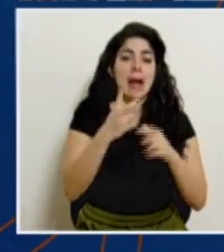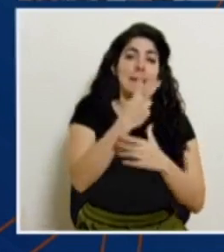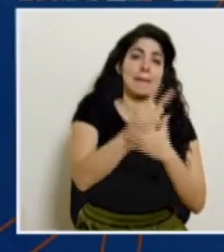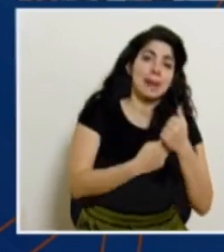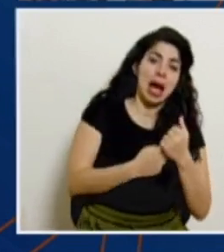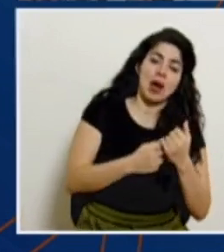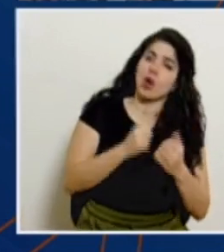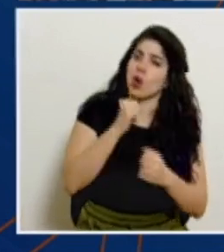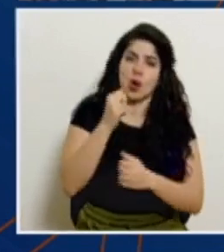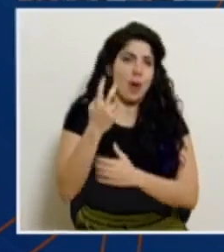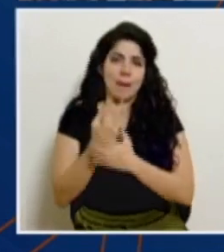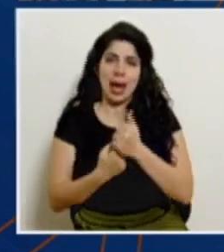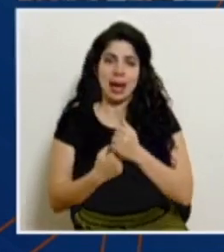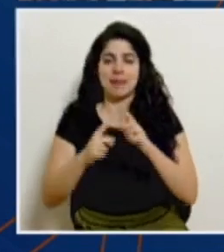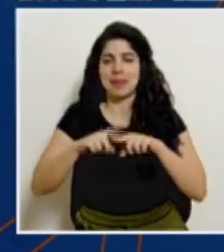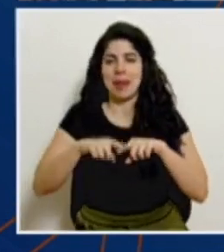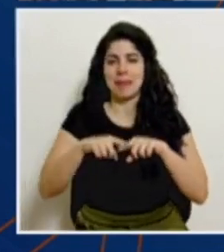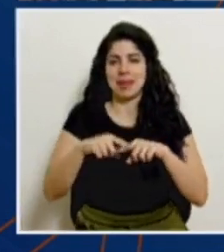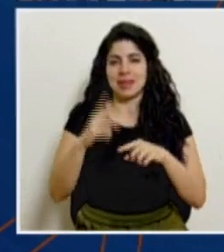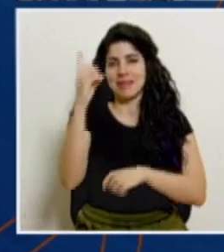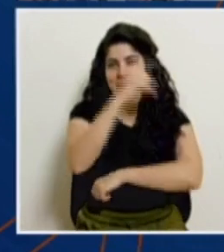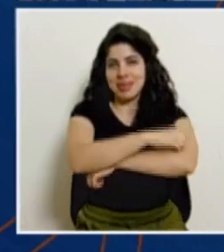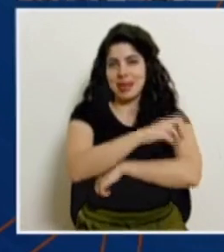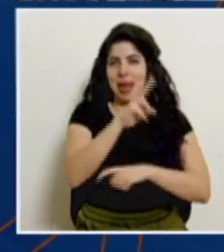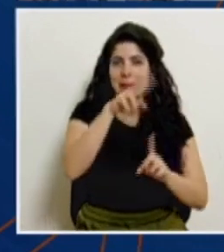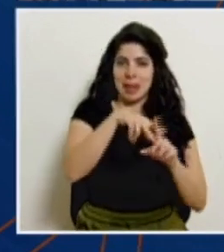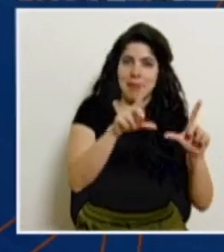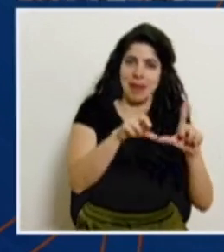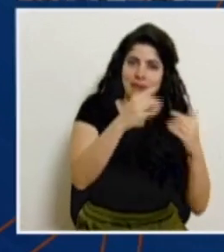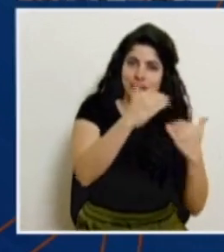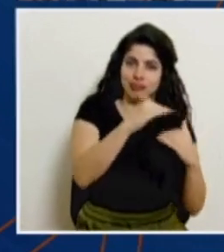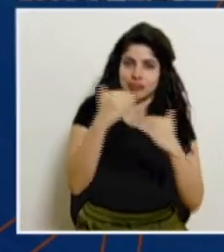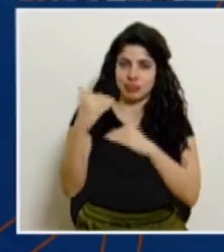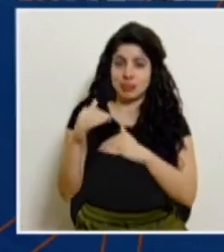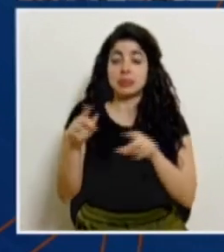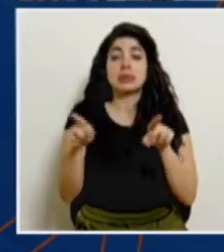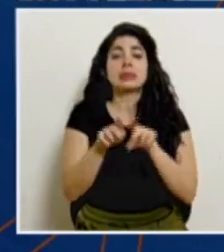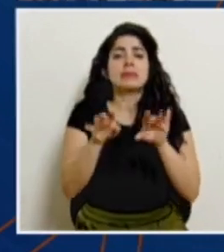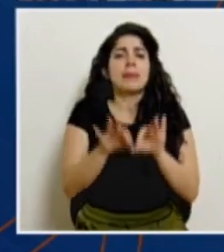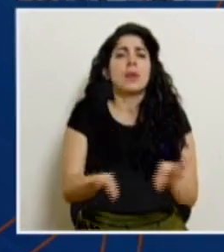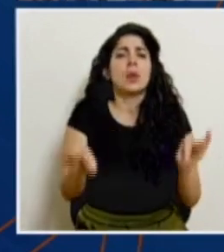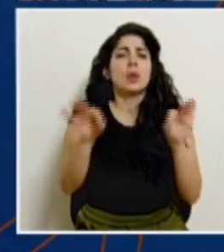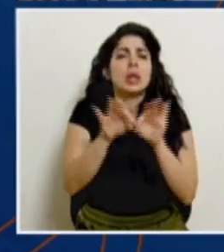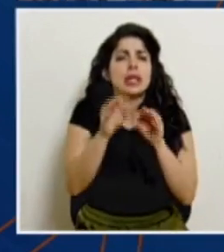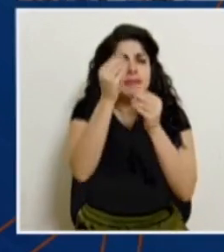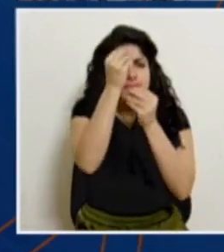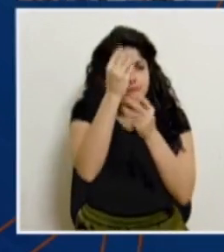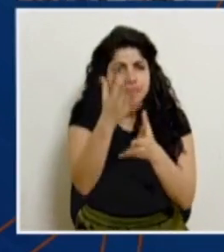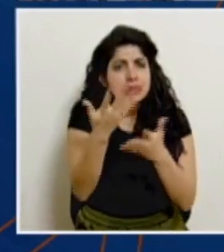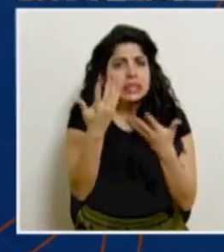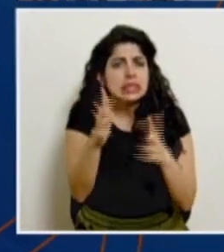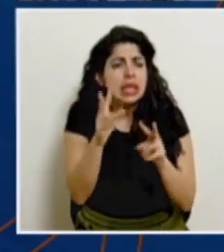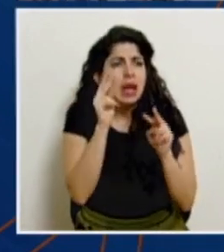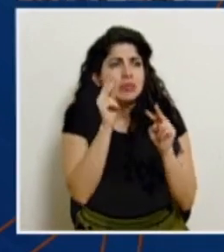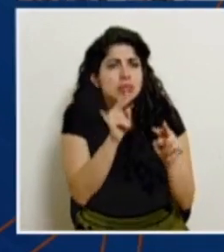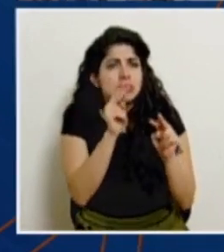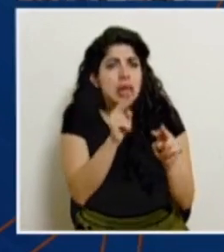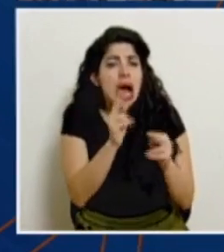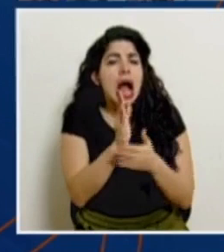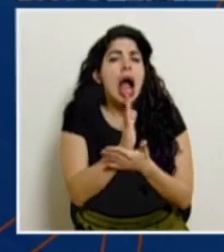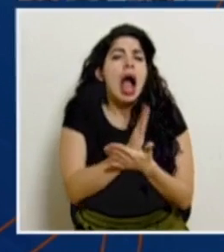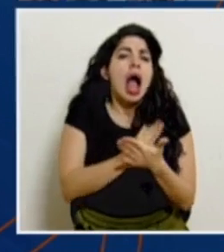impar, según los días que se ha designado. Y también es muy, muy importante mencionar que se ha observado ya